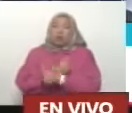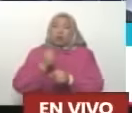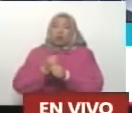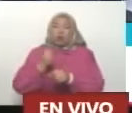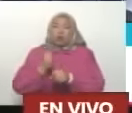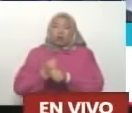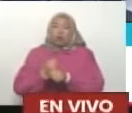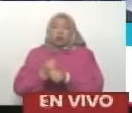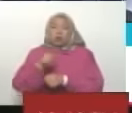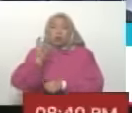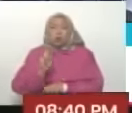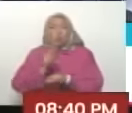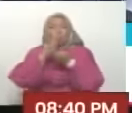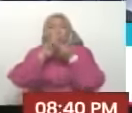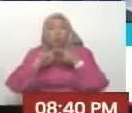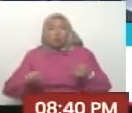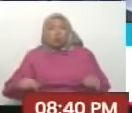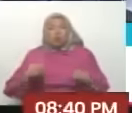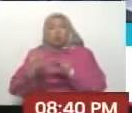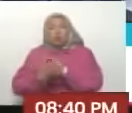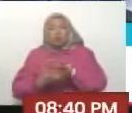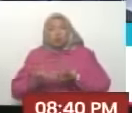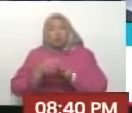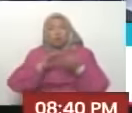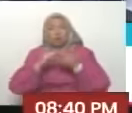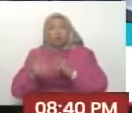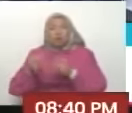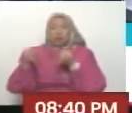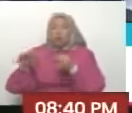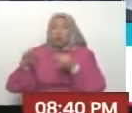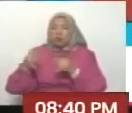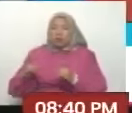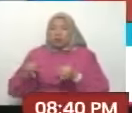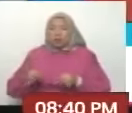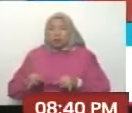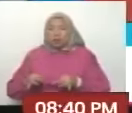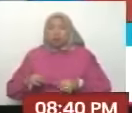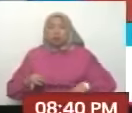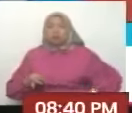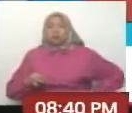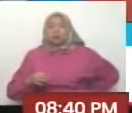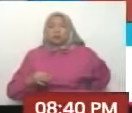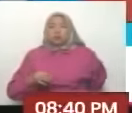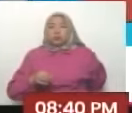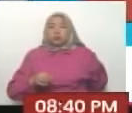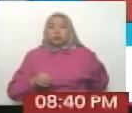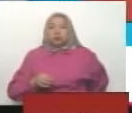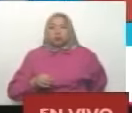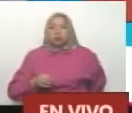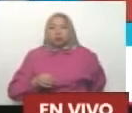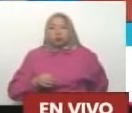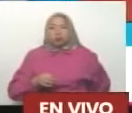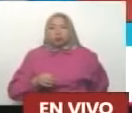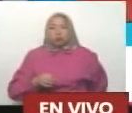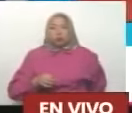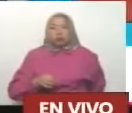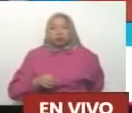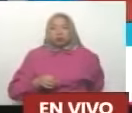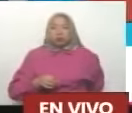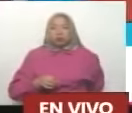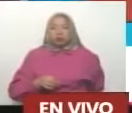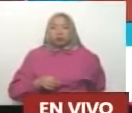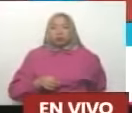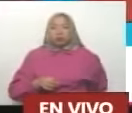No tiene ese nivel De compromiso Con los problemas De la cotidianidad Presidente Luego el año pasado Hicimos la segunda consulta También por parroquia